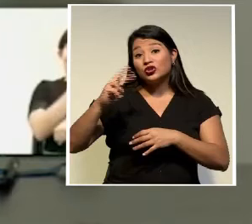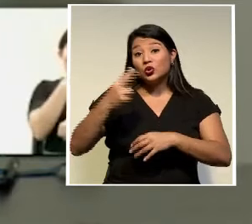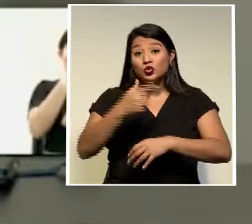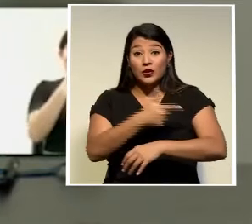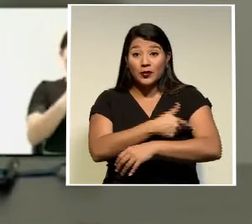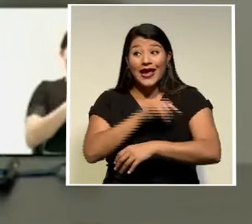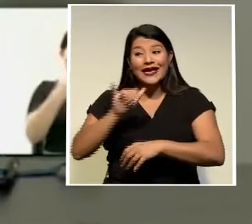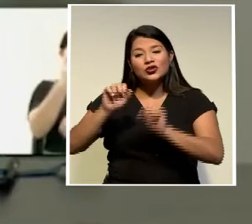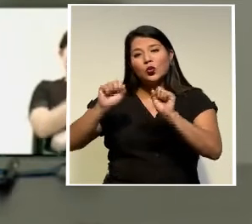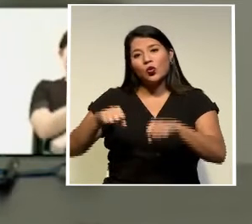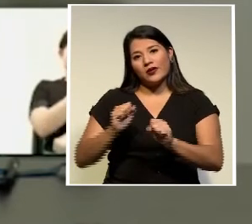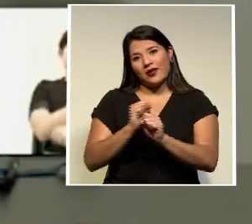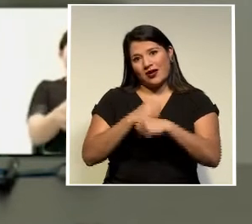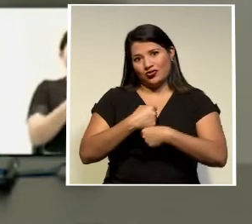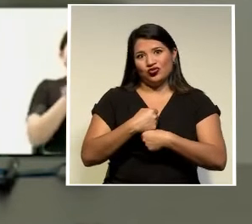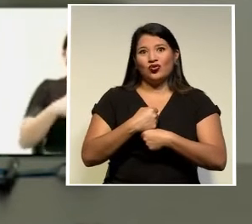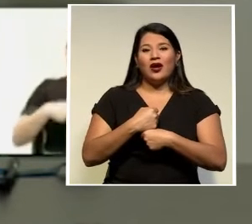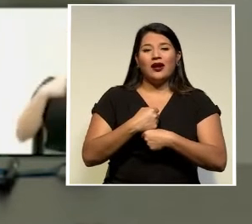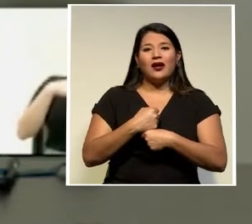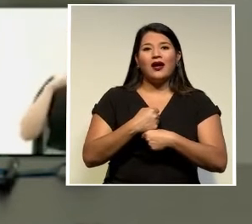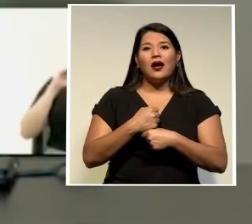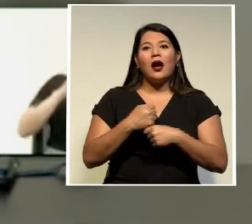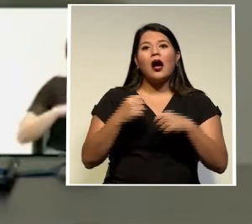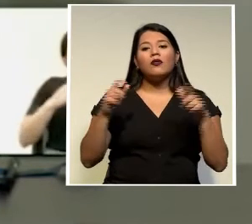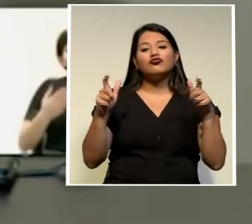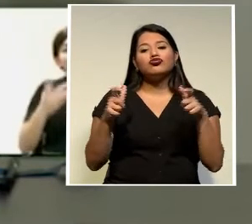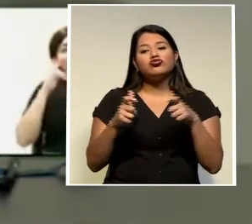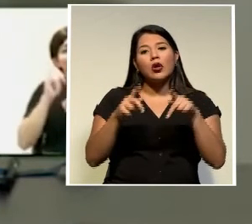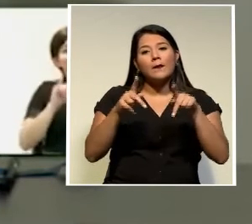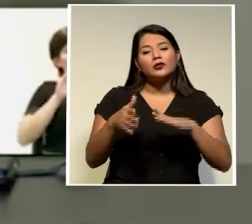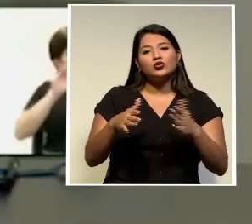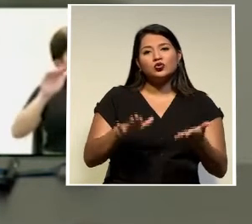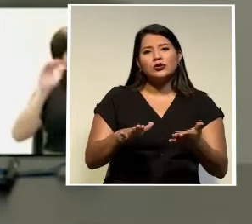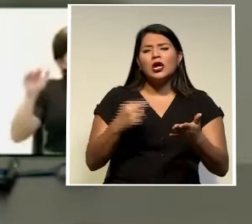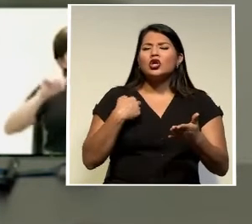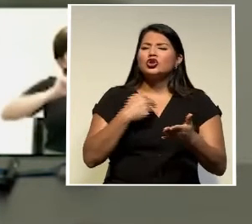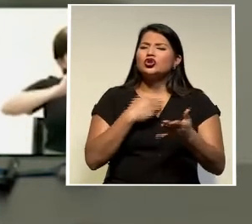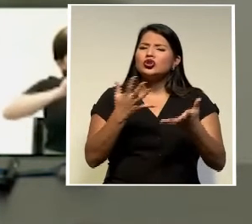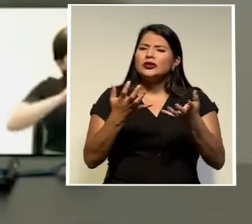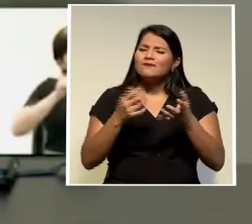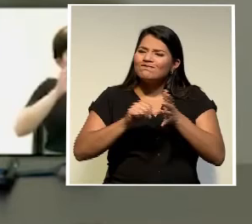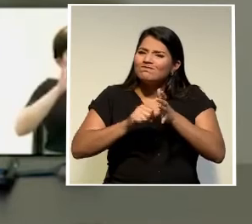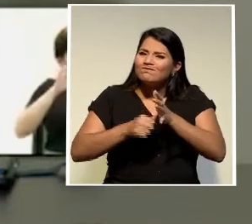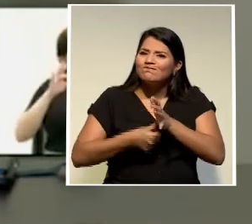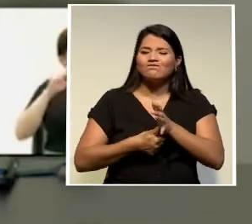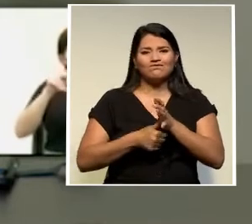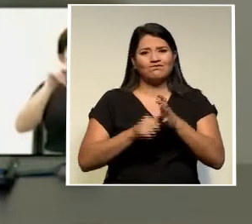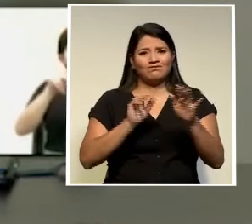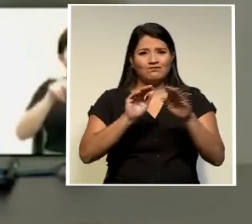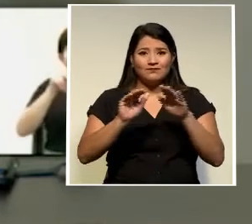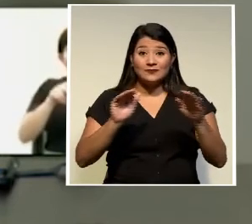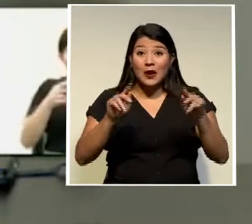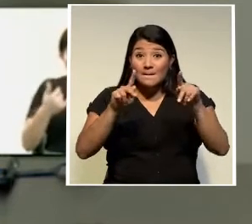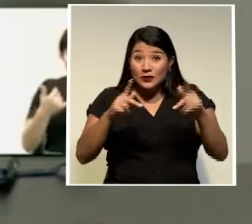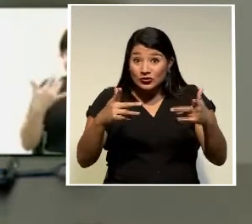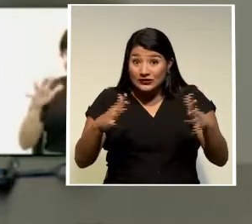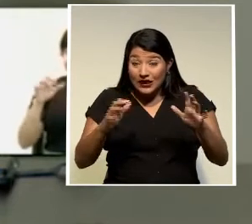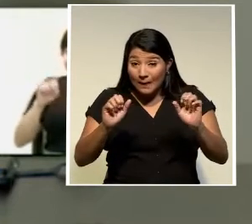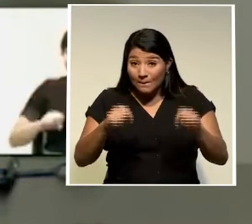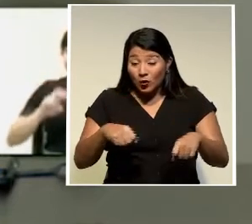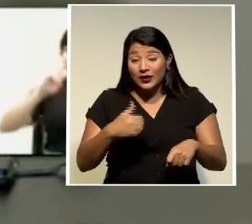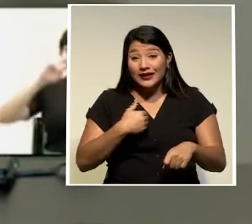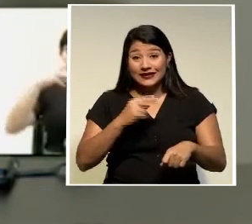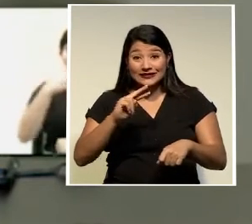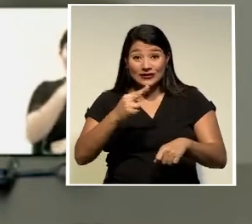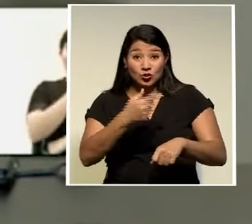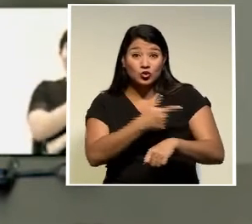hacer la diferencia entre la vida y la muerte se quiere hacer un llamado muy enfático y muy especial a que las personas que ya pueden vacunarse con su segunda